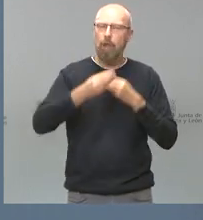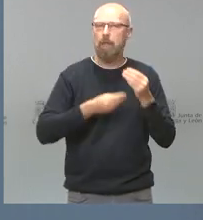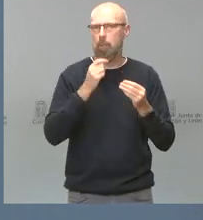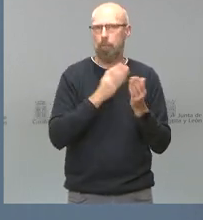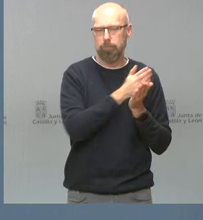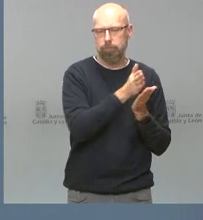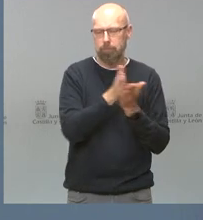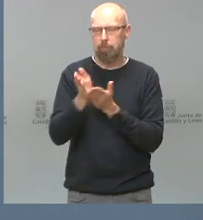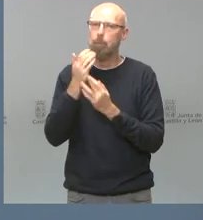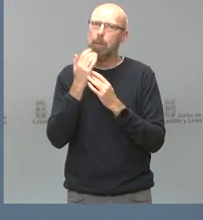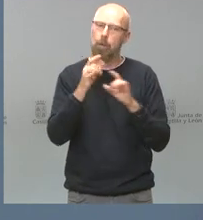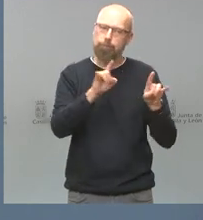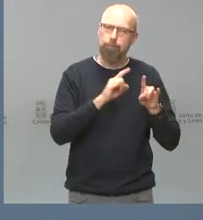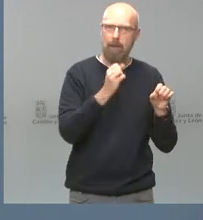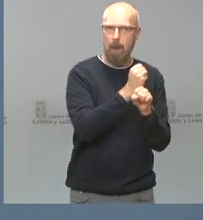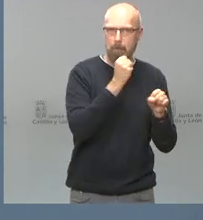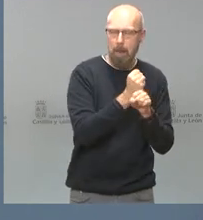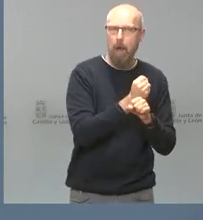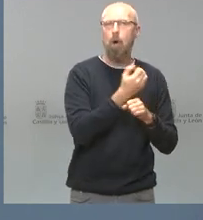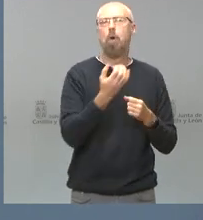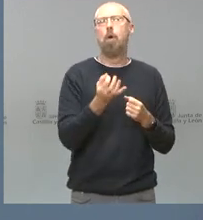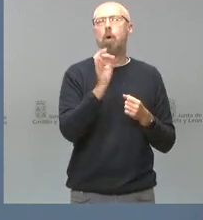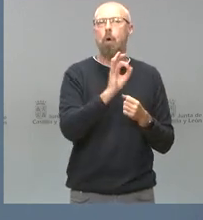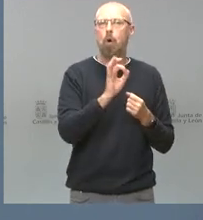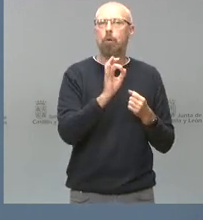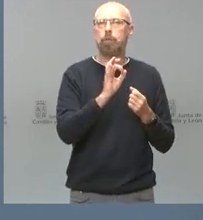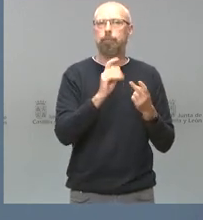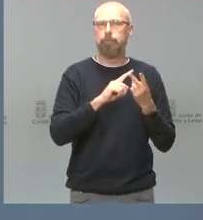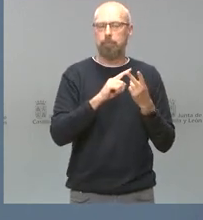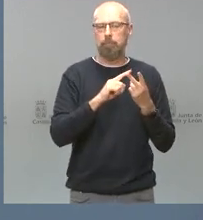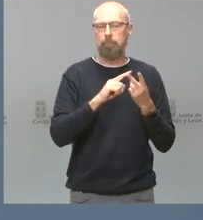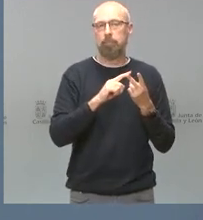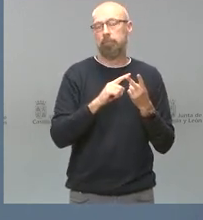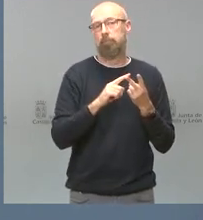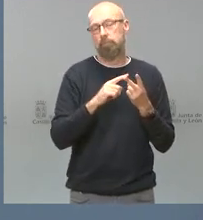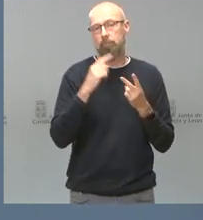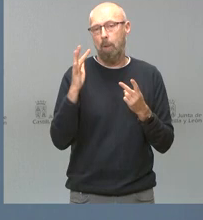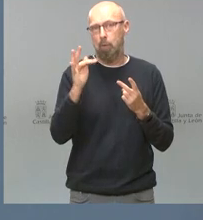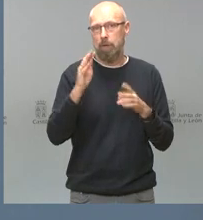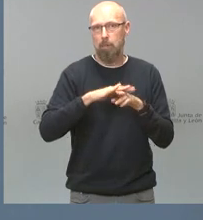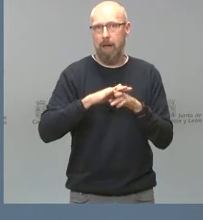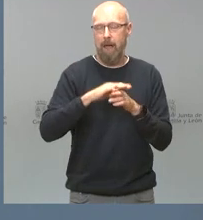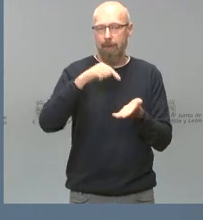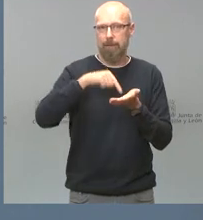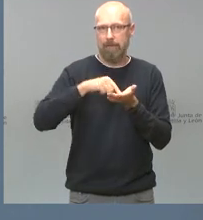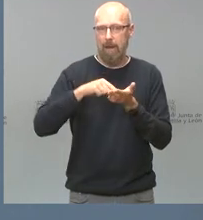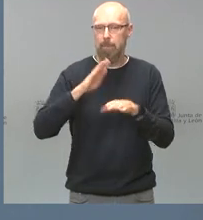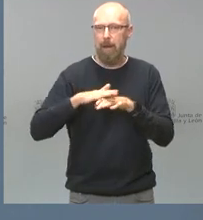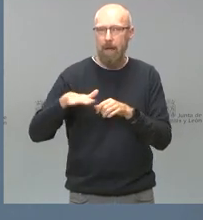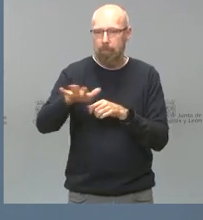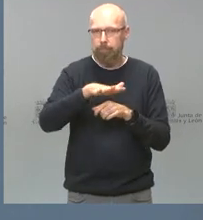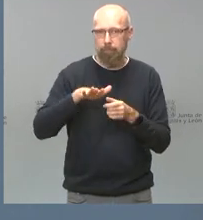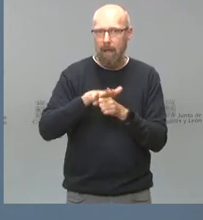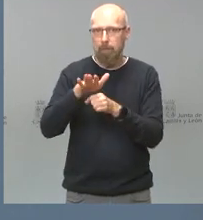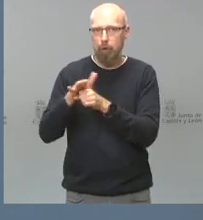el empleo, la prioridad hacia las ventajas fiscales para el mundo rural, para el nacimiento de hijos,